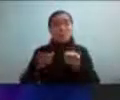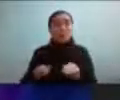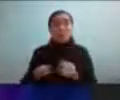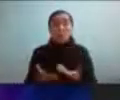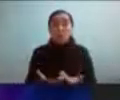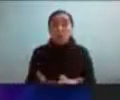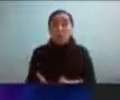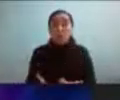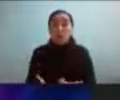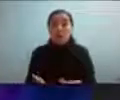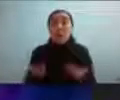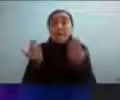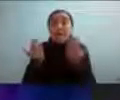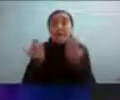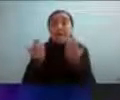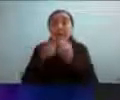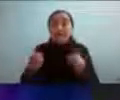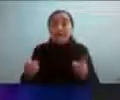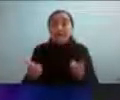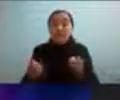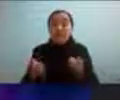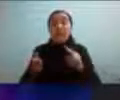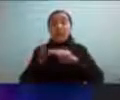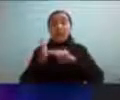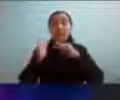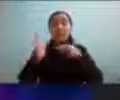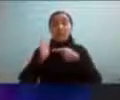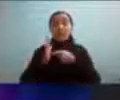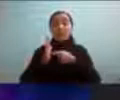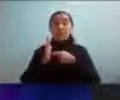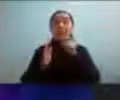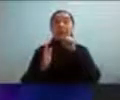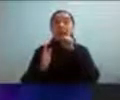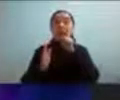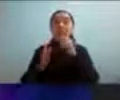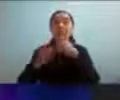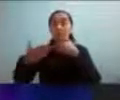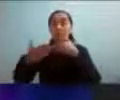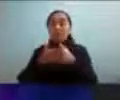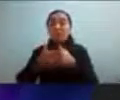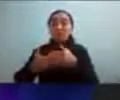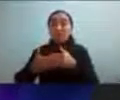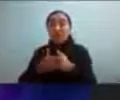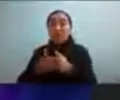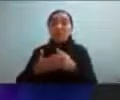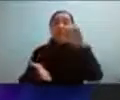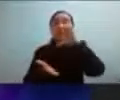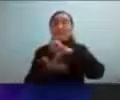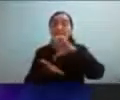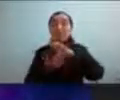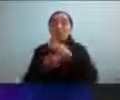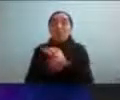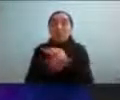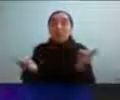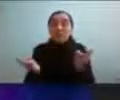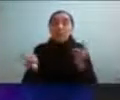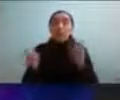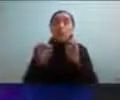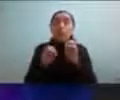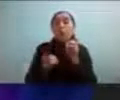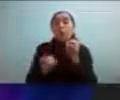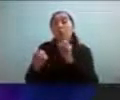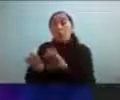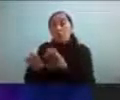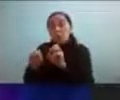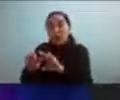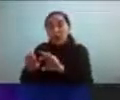necesidades y los problemas que nos encontramos es que tenemos limitación en centros y servicios disponibles educacionales residenciales